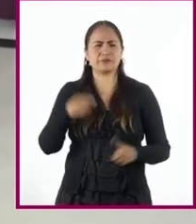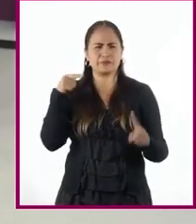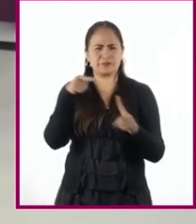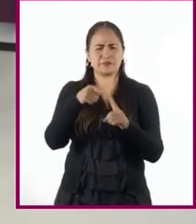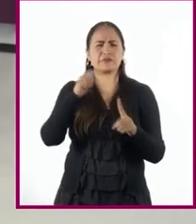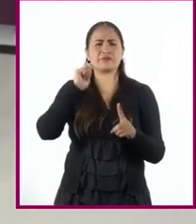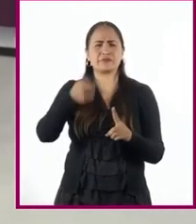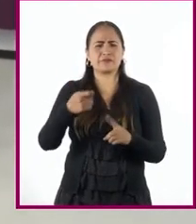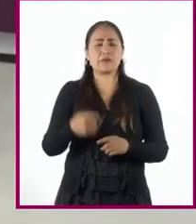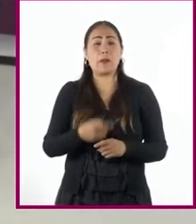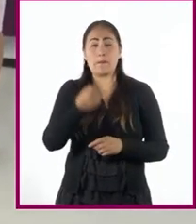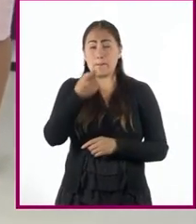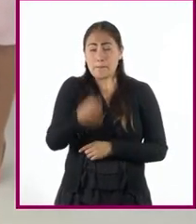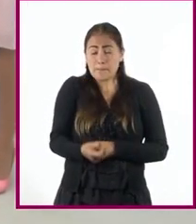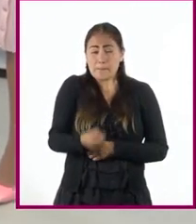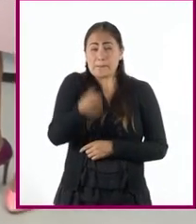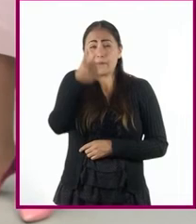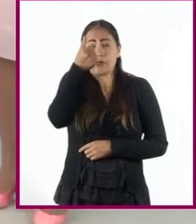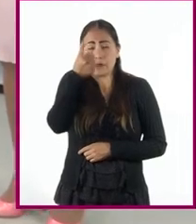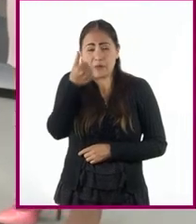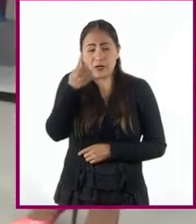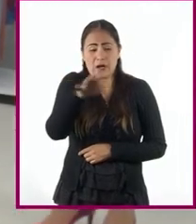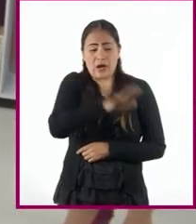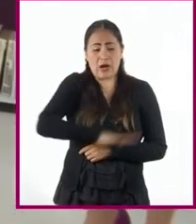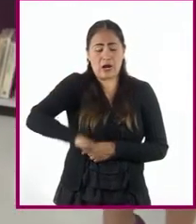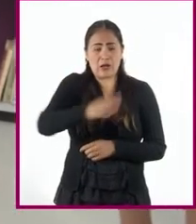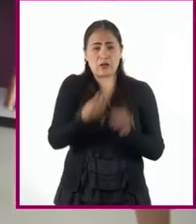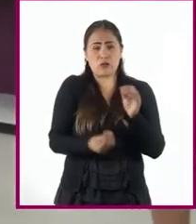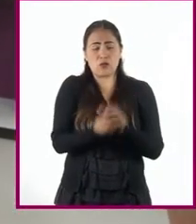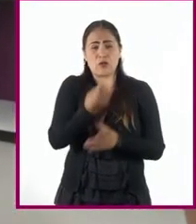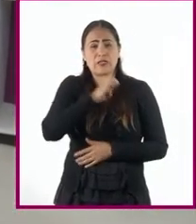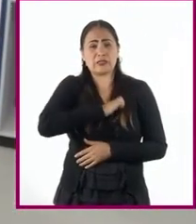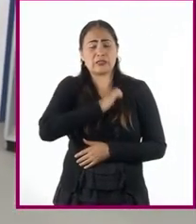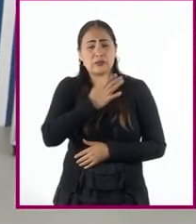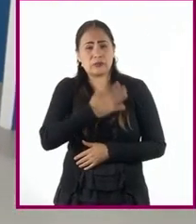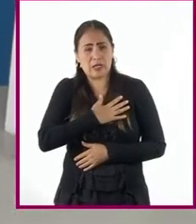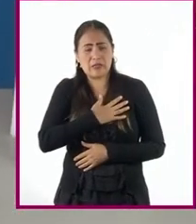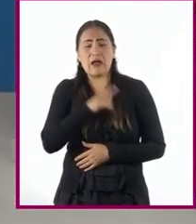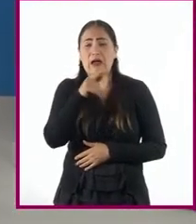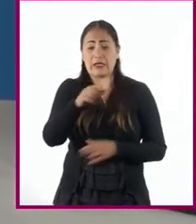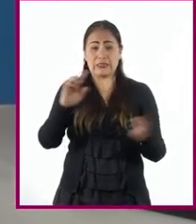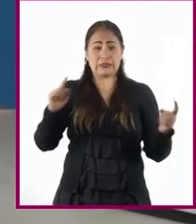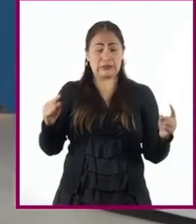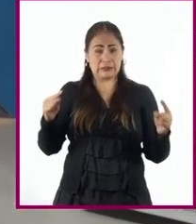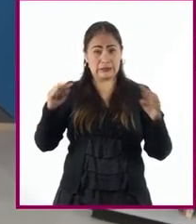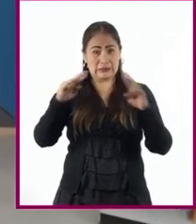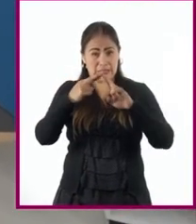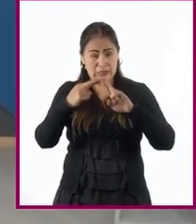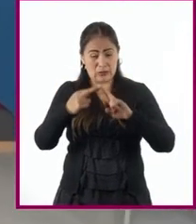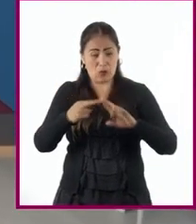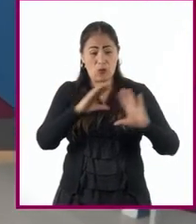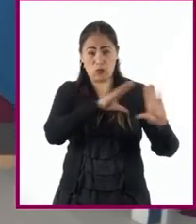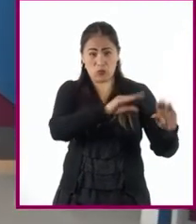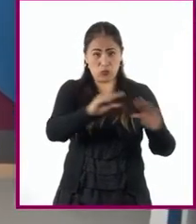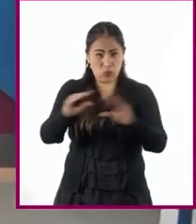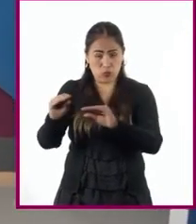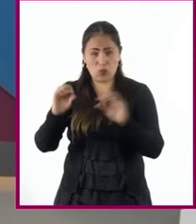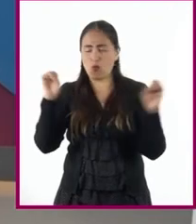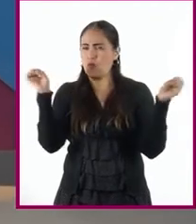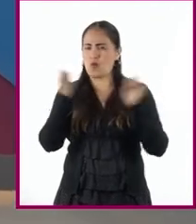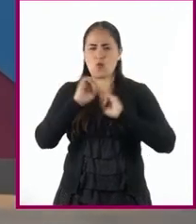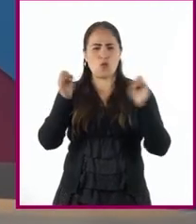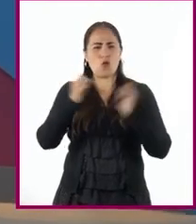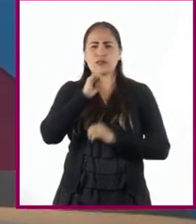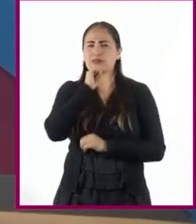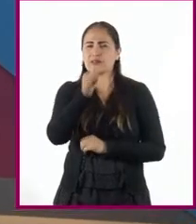él se impartió por primera vez en la Nueva España una educación laica. Mariana Córdoba explica que